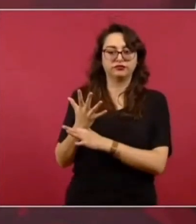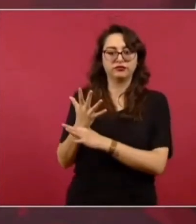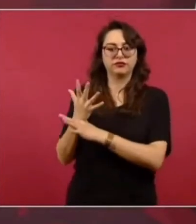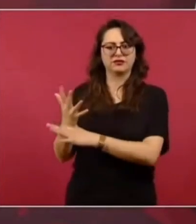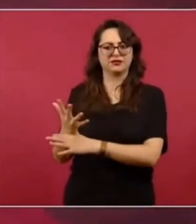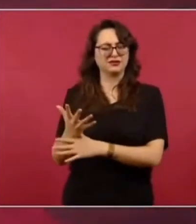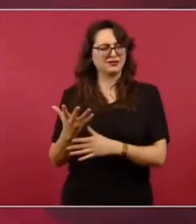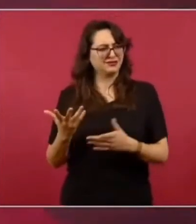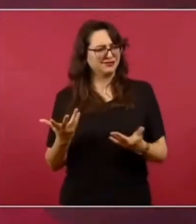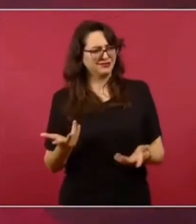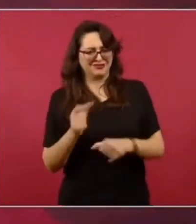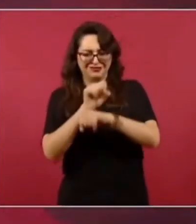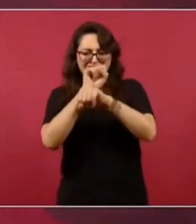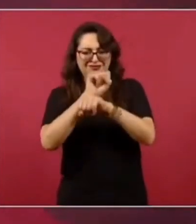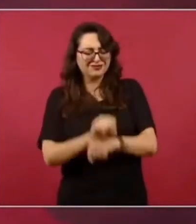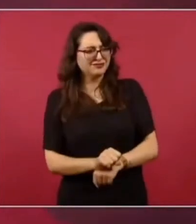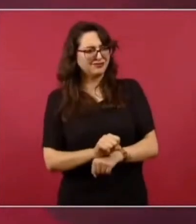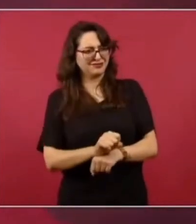abolir la esclavitud